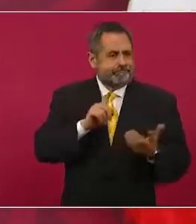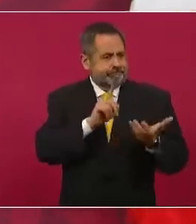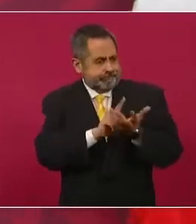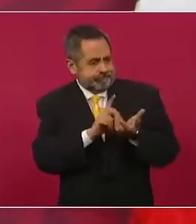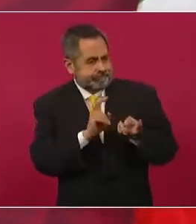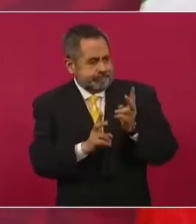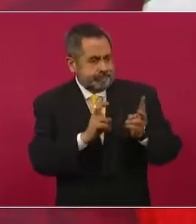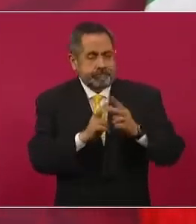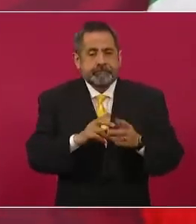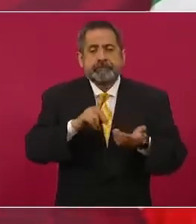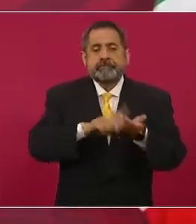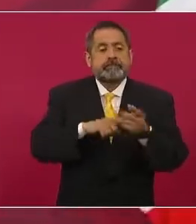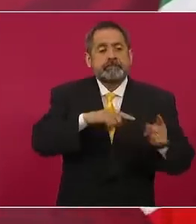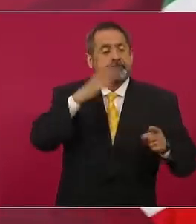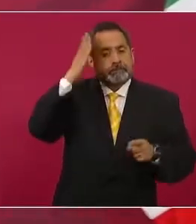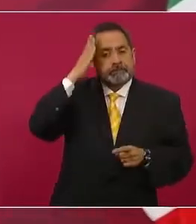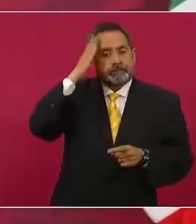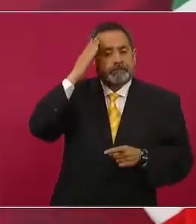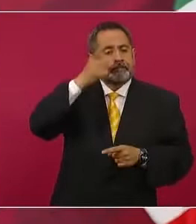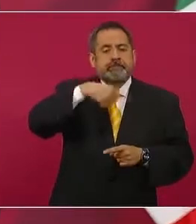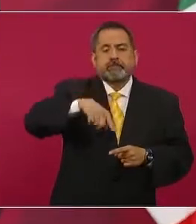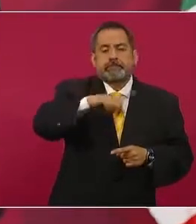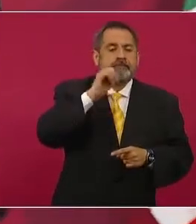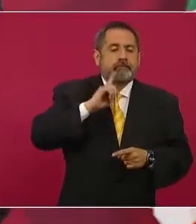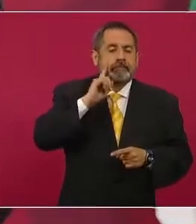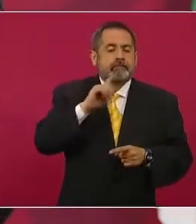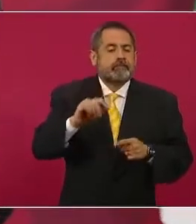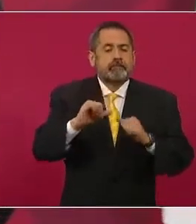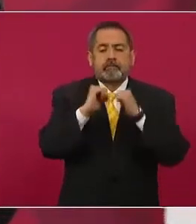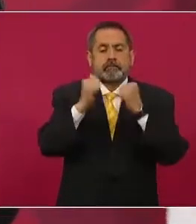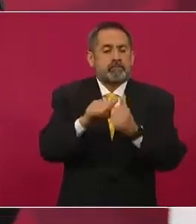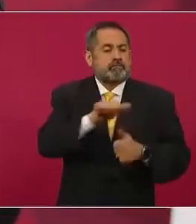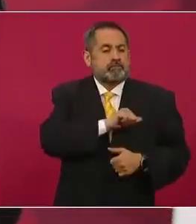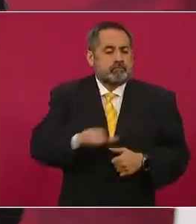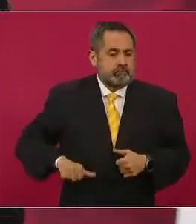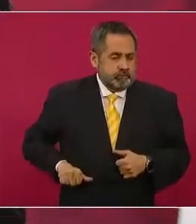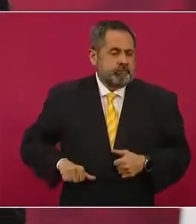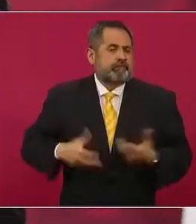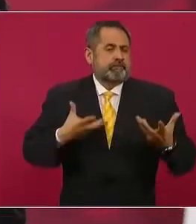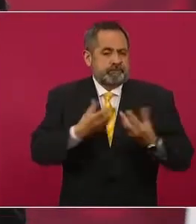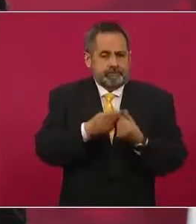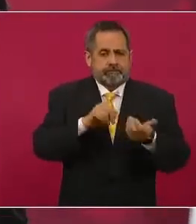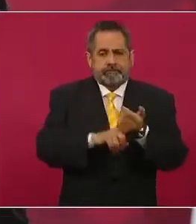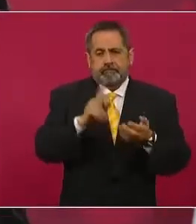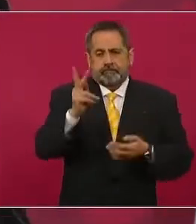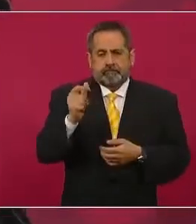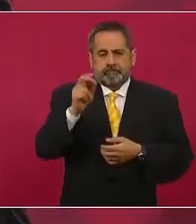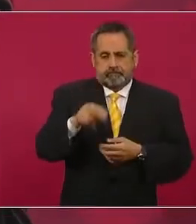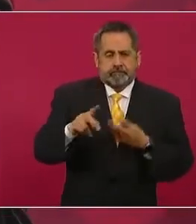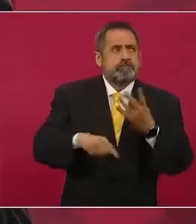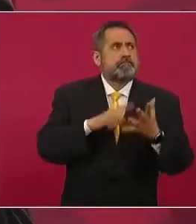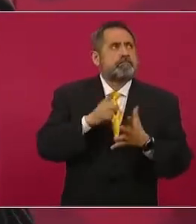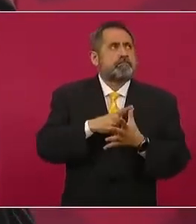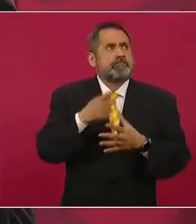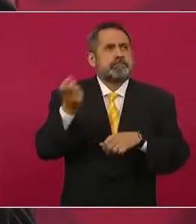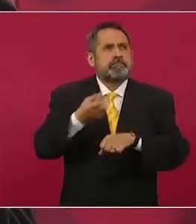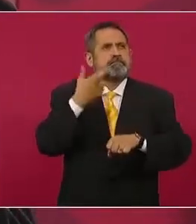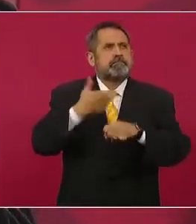dirigente de la Asociación de Alcaldes de Acción Nacional, la secretaria general